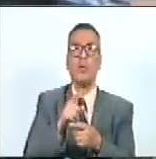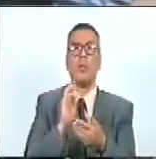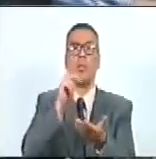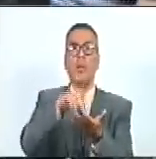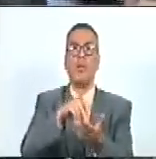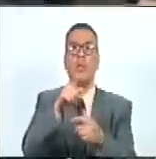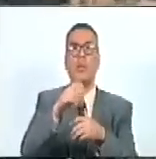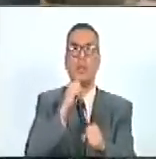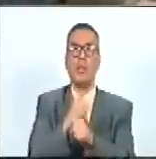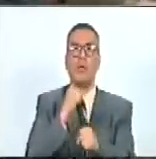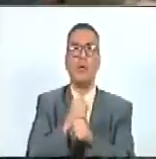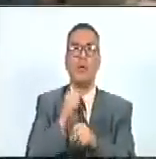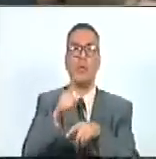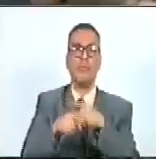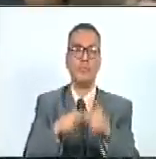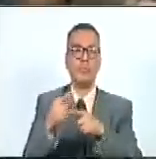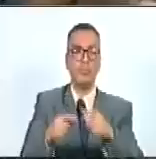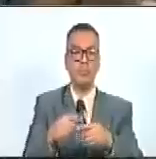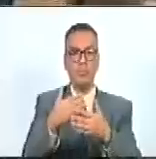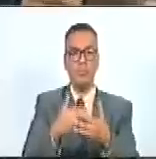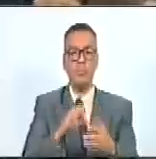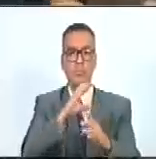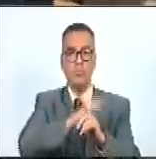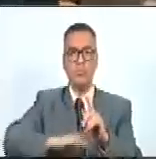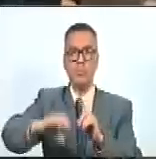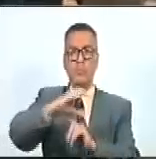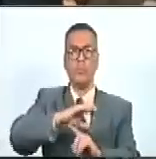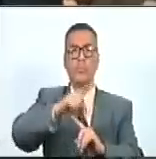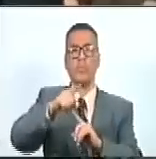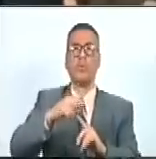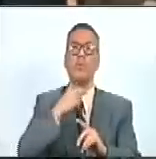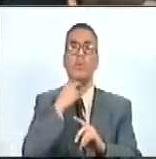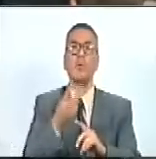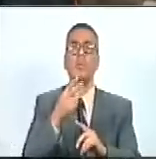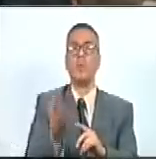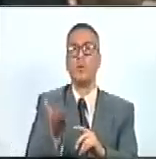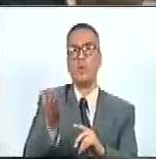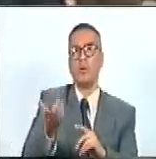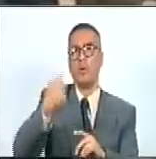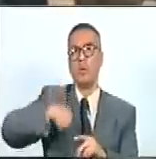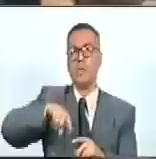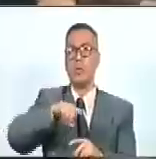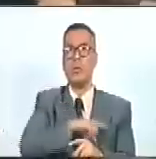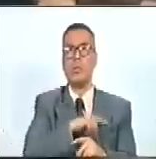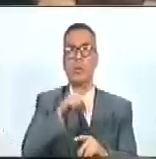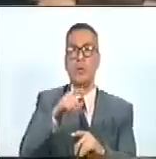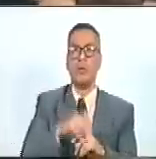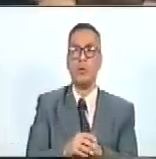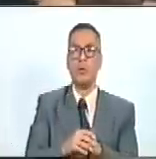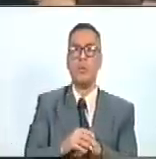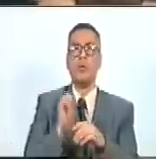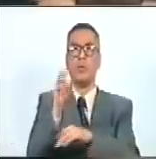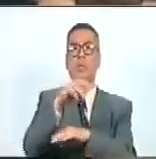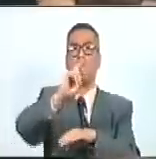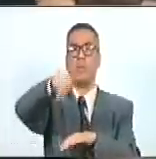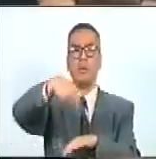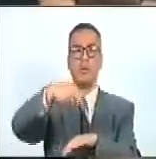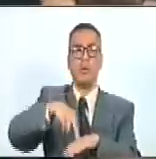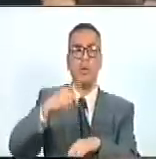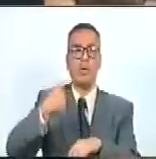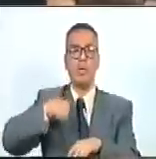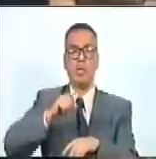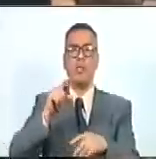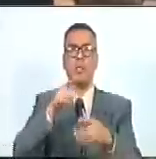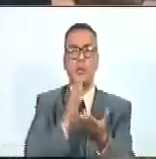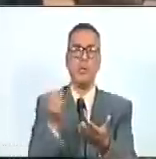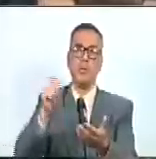del trabajo, del idioma o de la carga cultural que se le da a través de la locución. Y es importante que nosotros, desde la Asamblea Nacional, nos sumemos